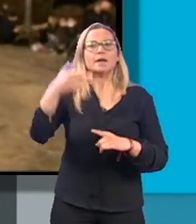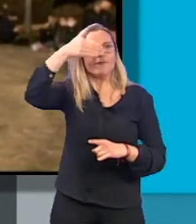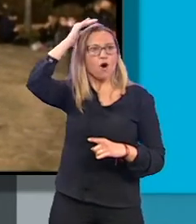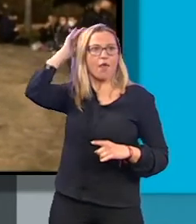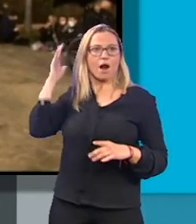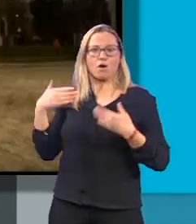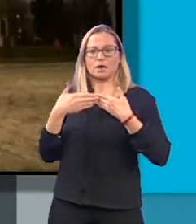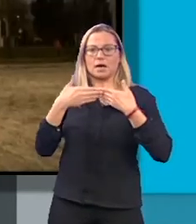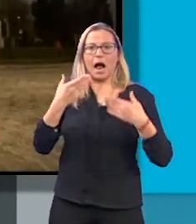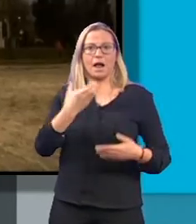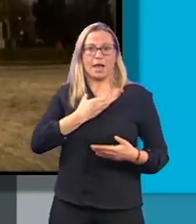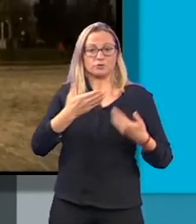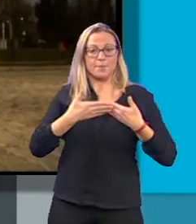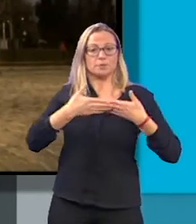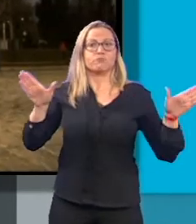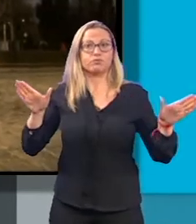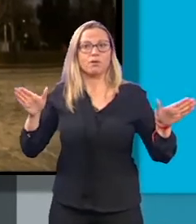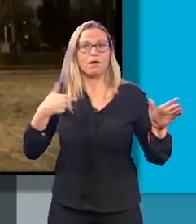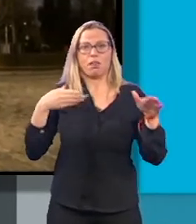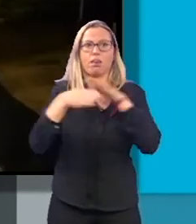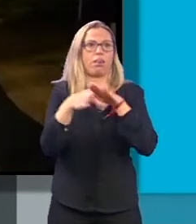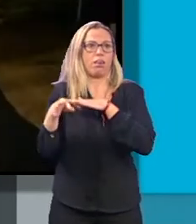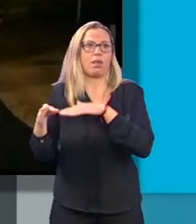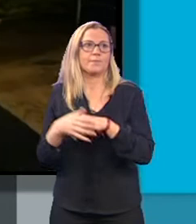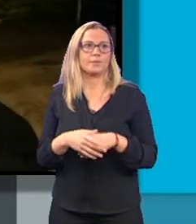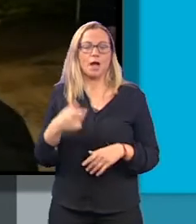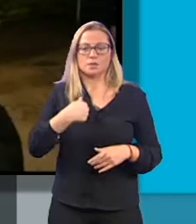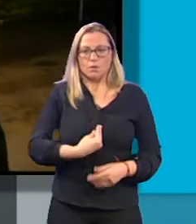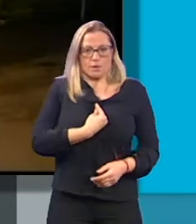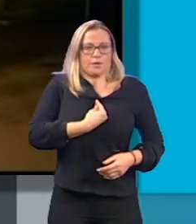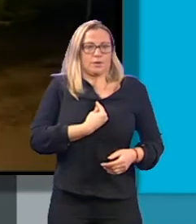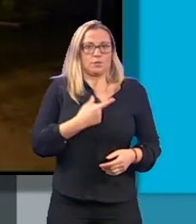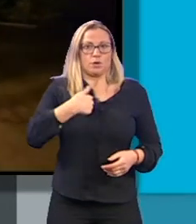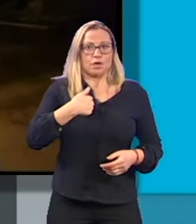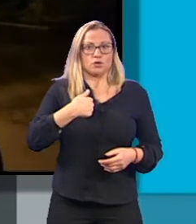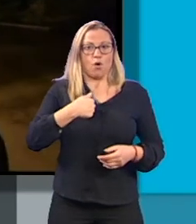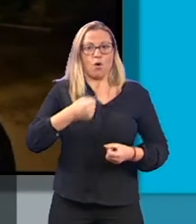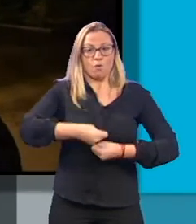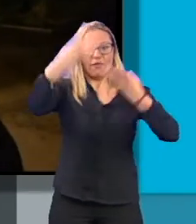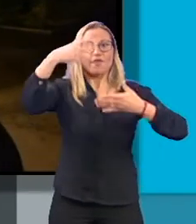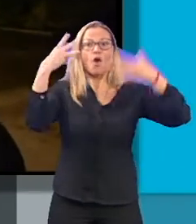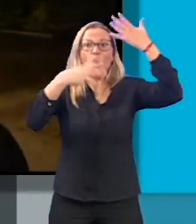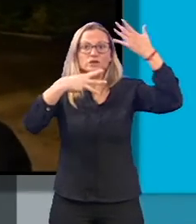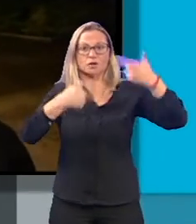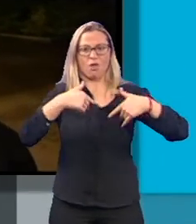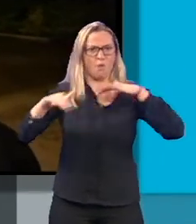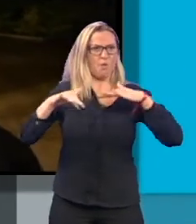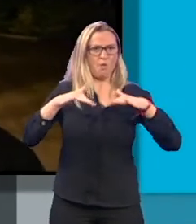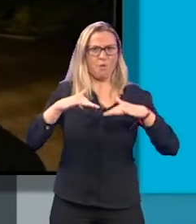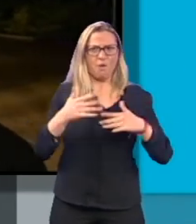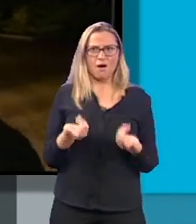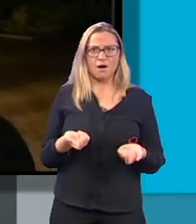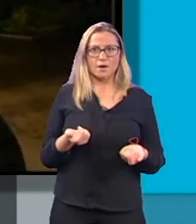que el ayuntamiento abrió para que se pudiera acceder a su interior. La verdad ha sido muy impresionante, porque vivo en un octavo, o sea que la vibración ha sido máxima.